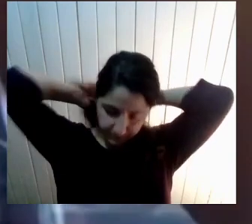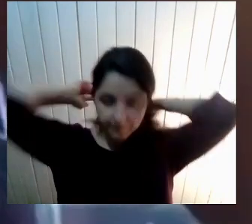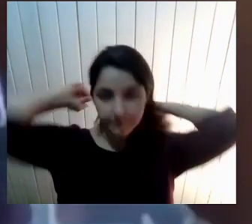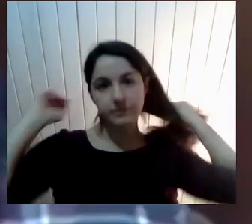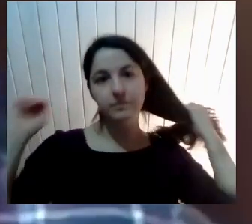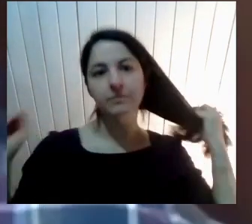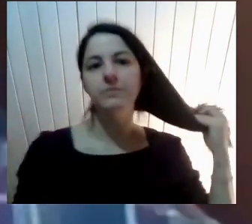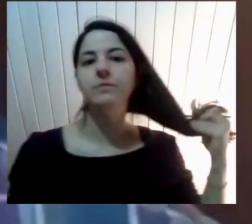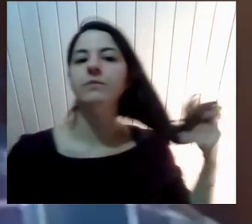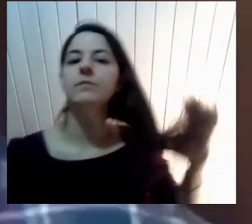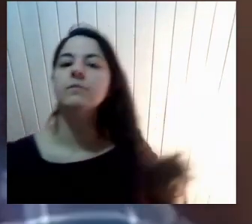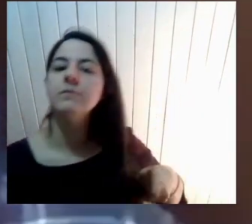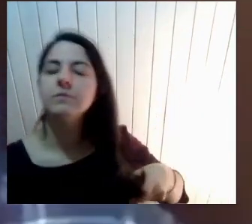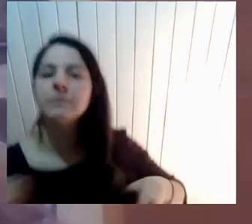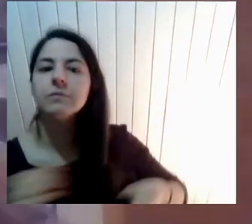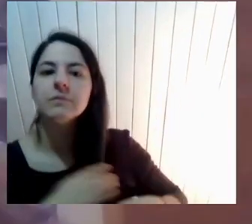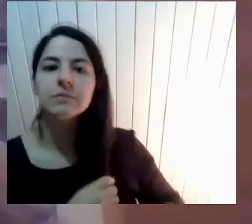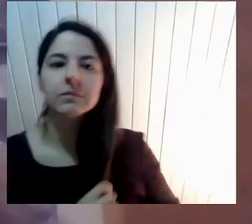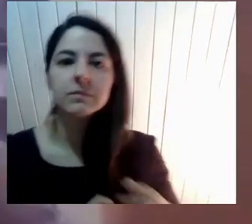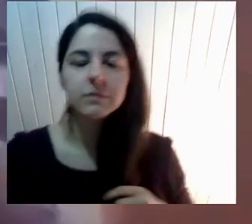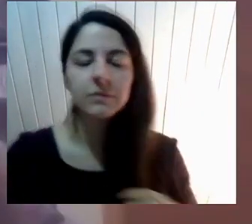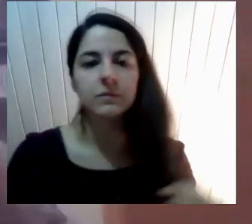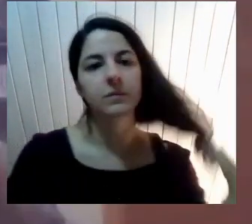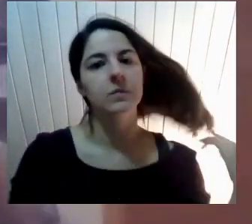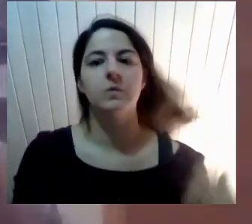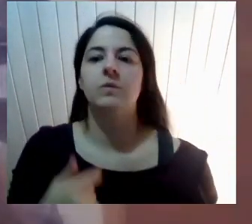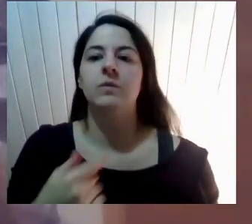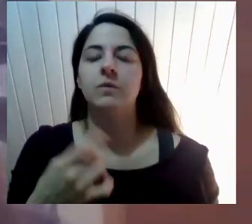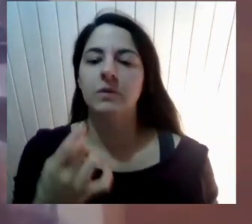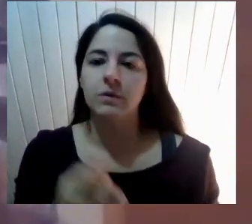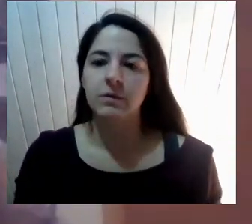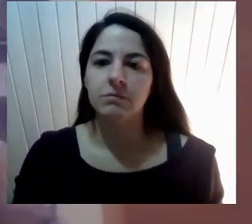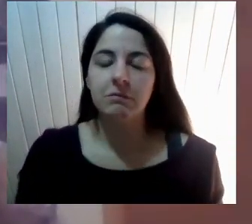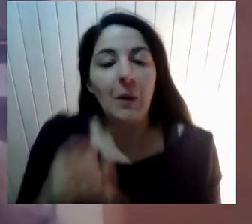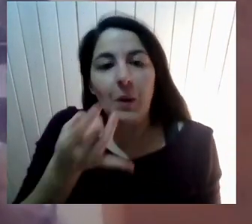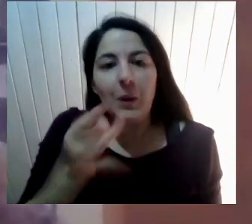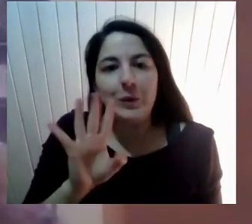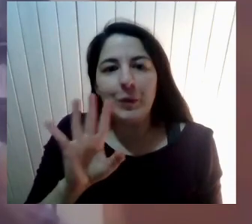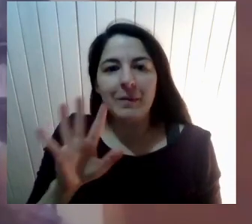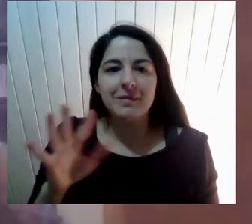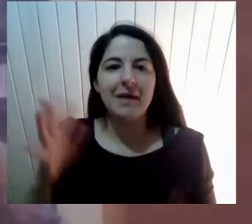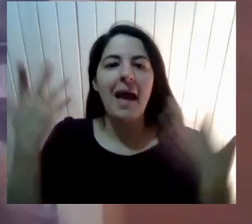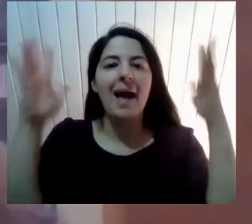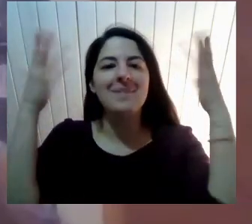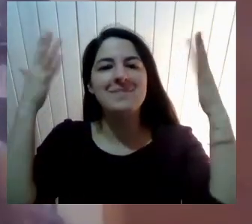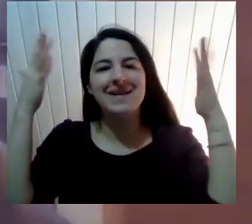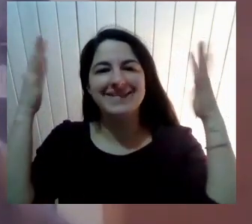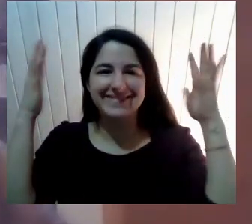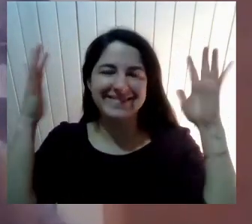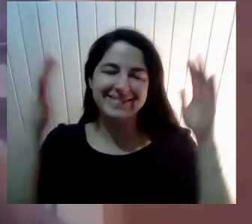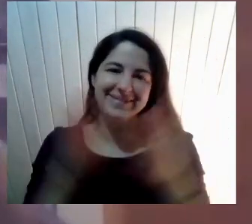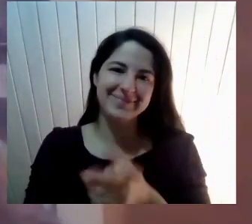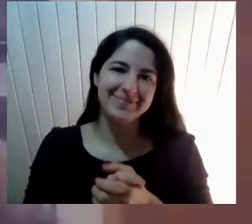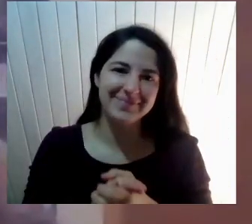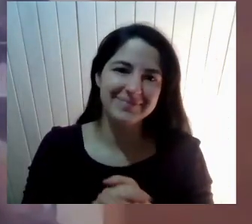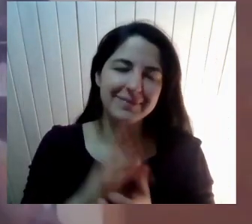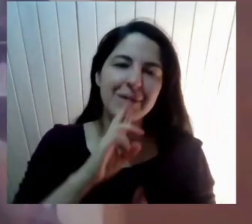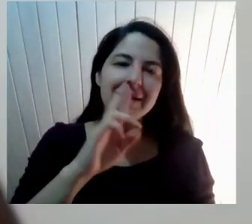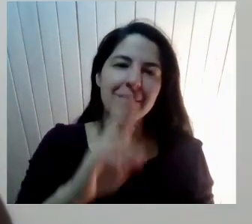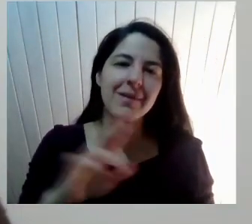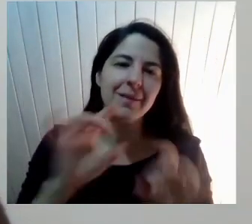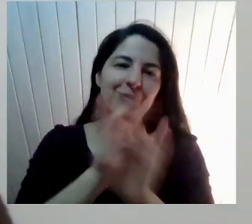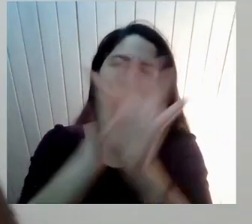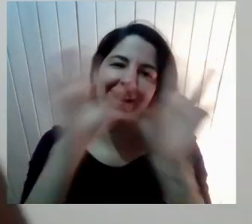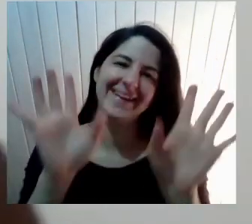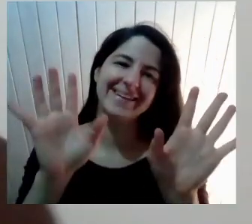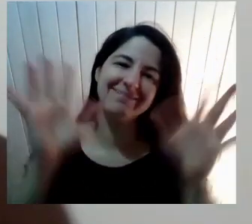luego Pregunta Solamente Levanté O sea Como que Fue un aplauso Porque me quedó La pregunta La respuesta Súper clara Así que